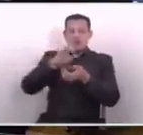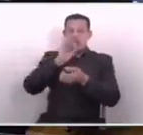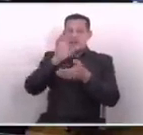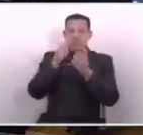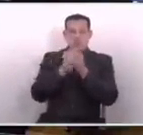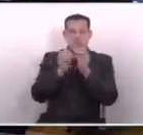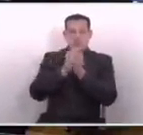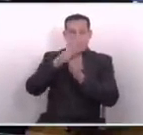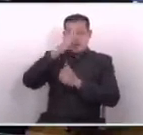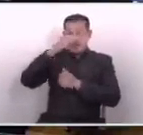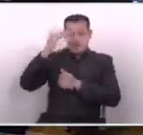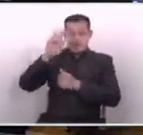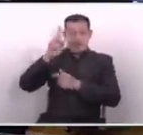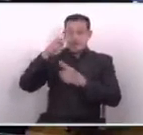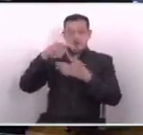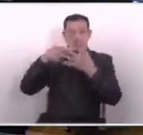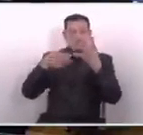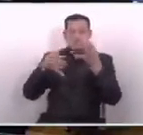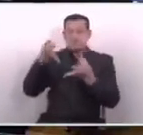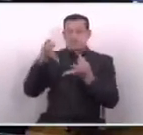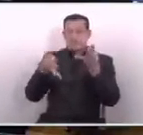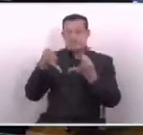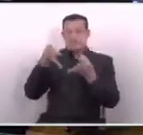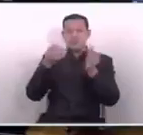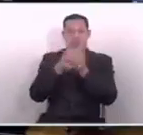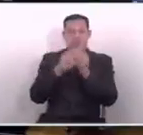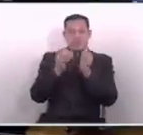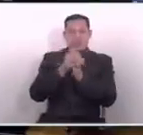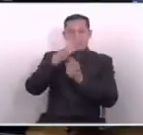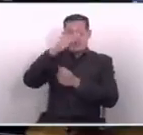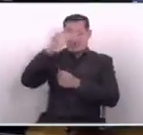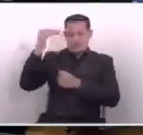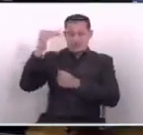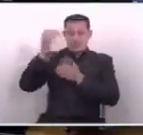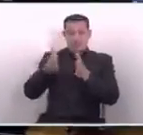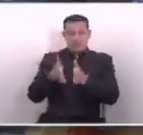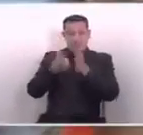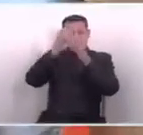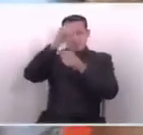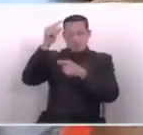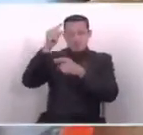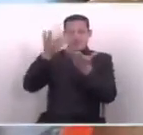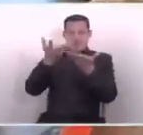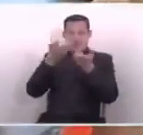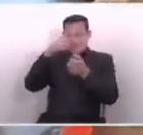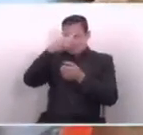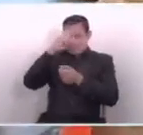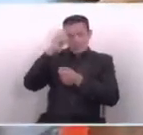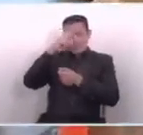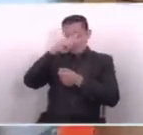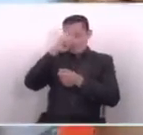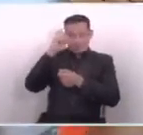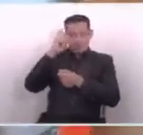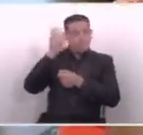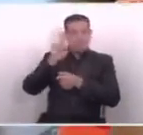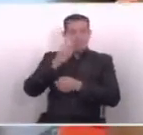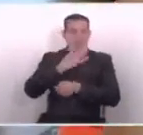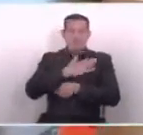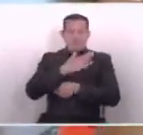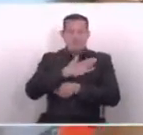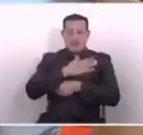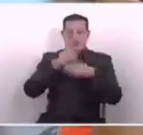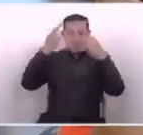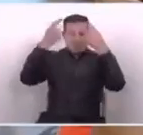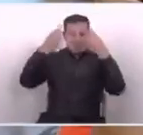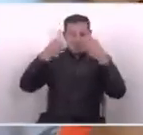problema del país no es de leyes. El problema del país es que aunque las instituciones quieran trabajar actualmente, no tienen el